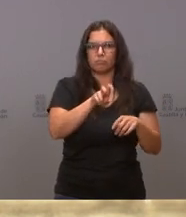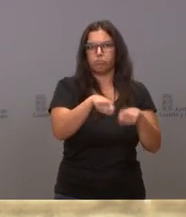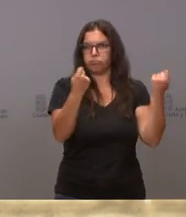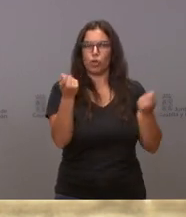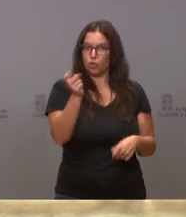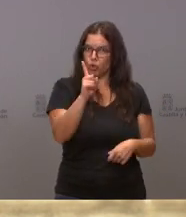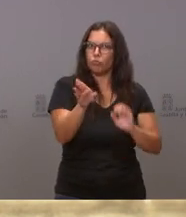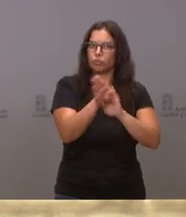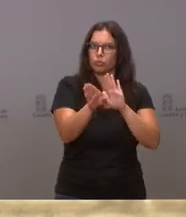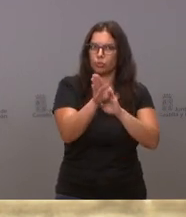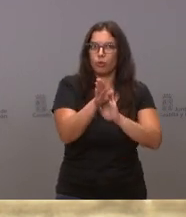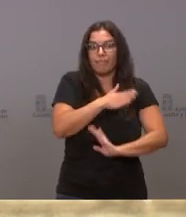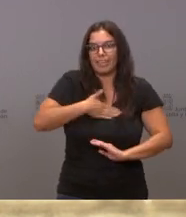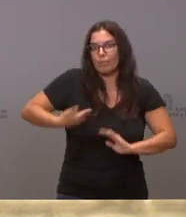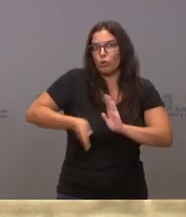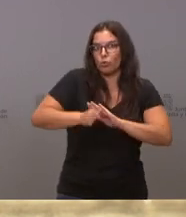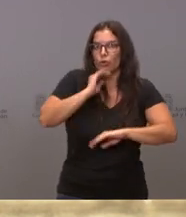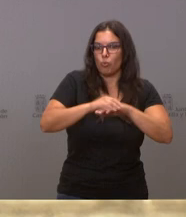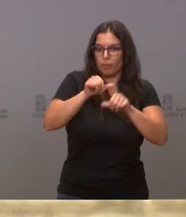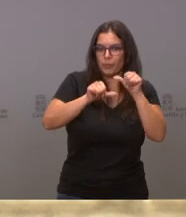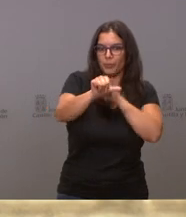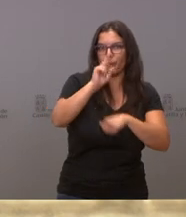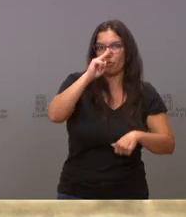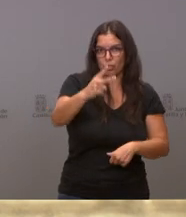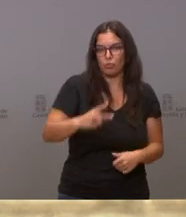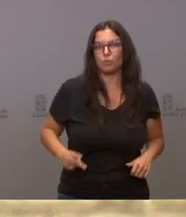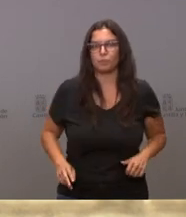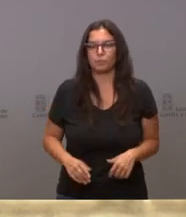queremos seguir cumpliendo en los próximos dos años.